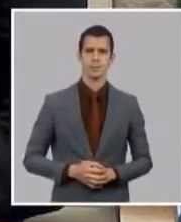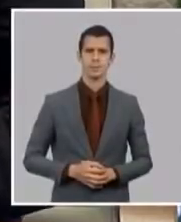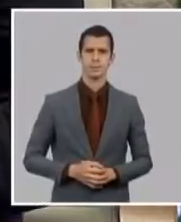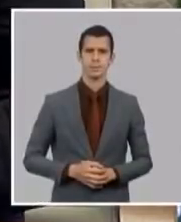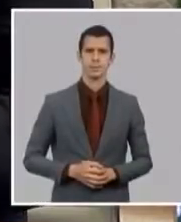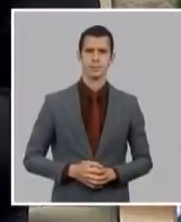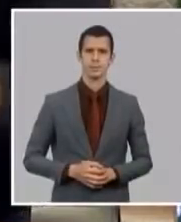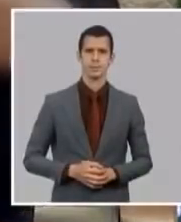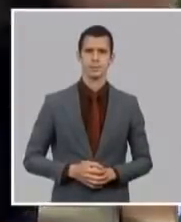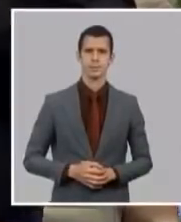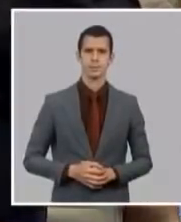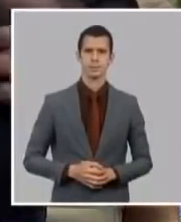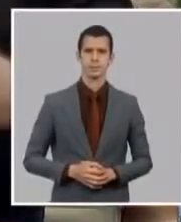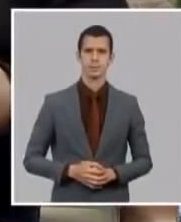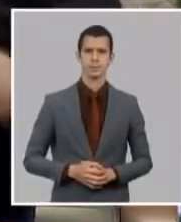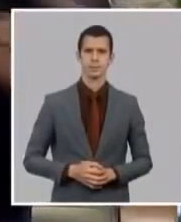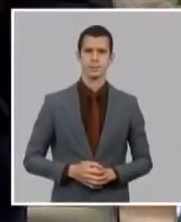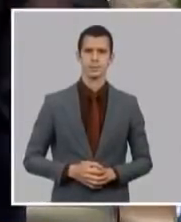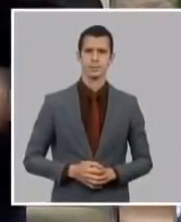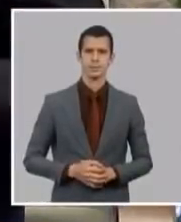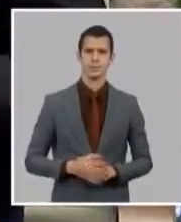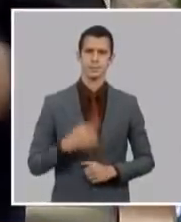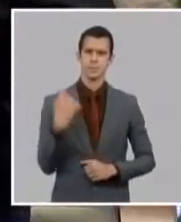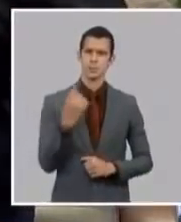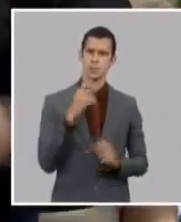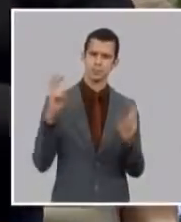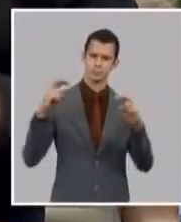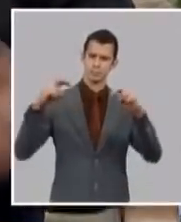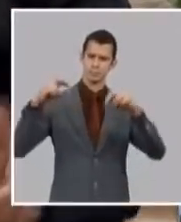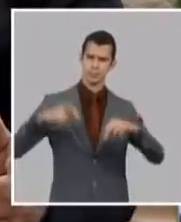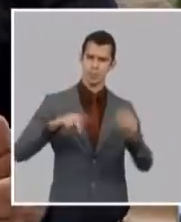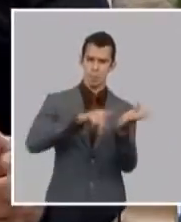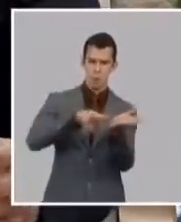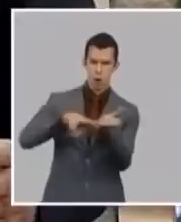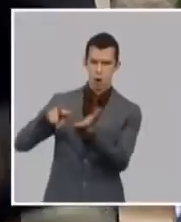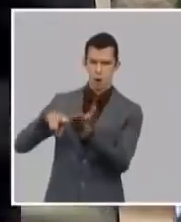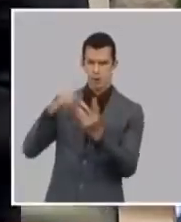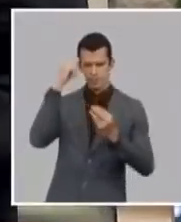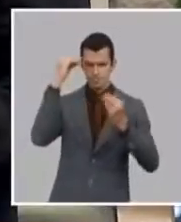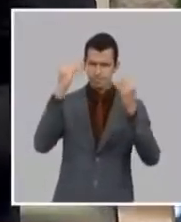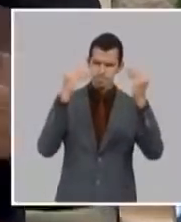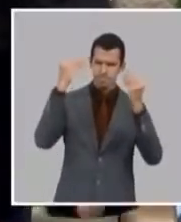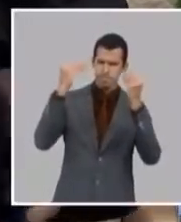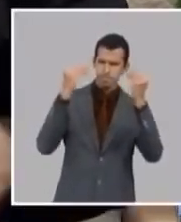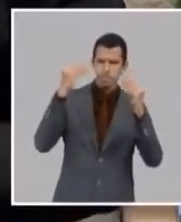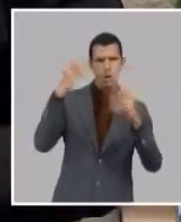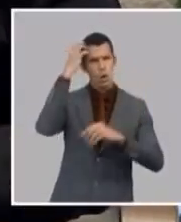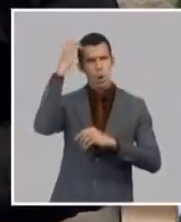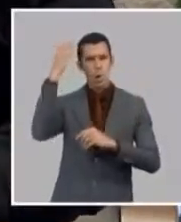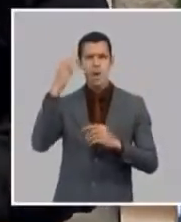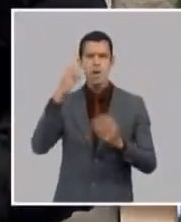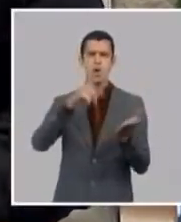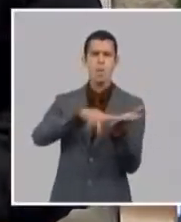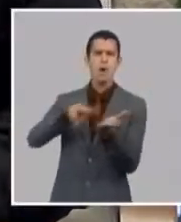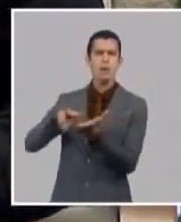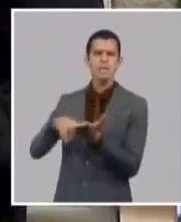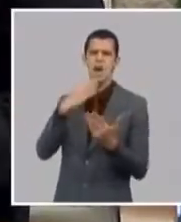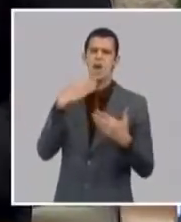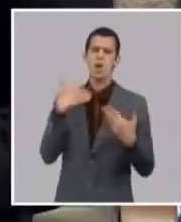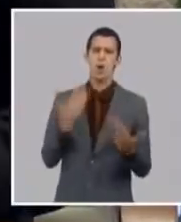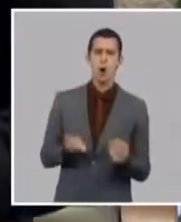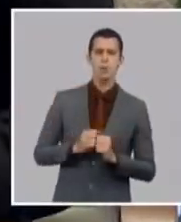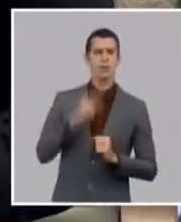varios gobiernos de manera indistinta han ido buscando algunas soluciones alternativas empezando por los niños los ancianos